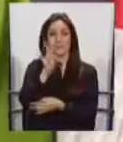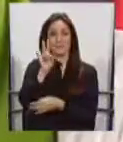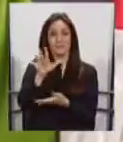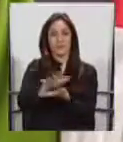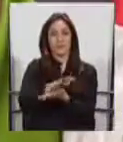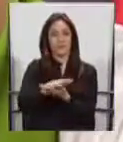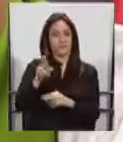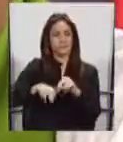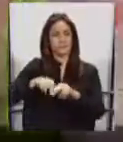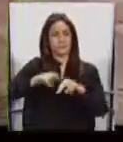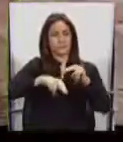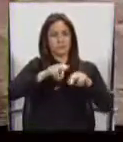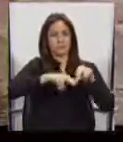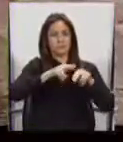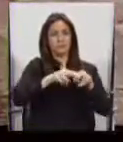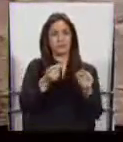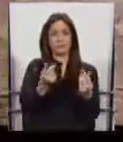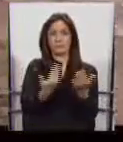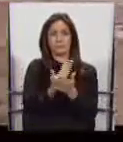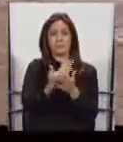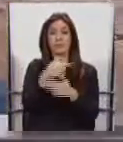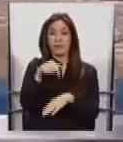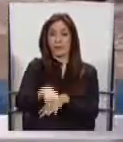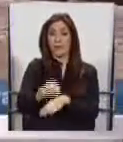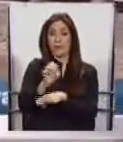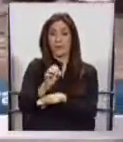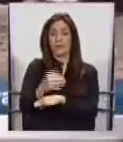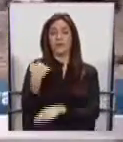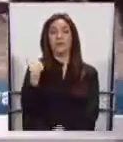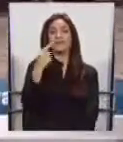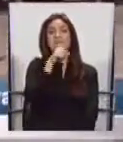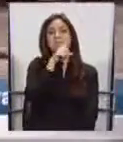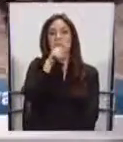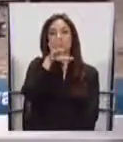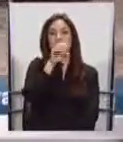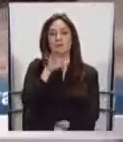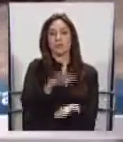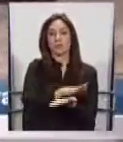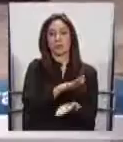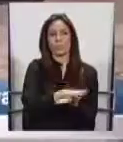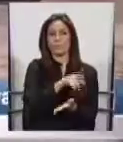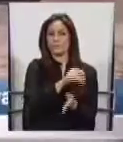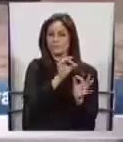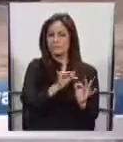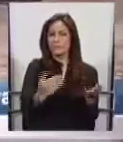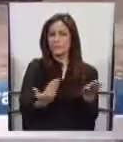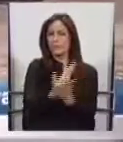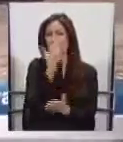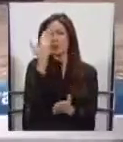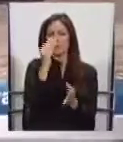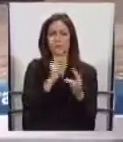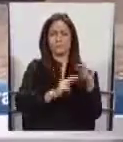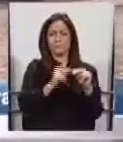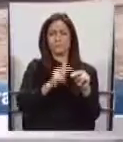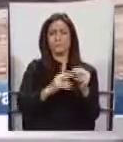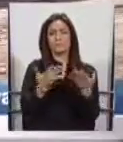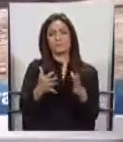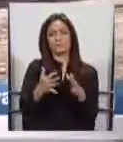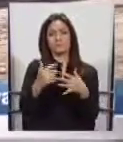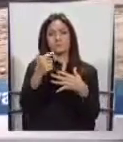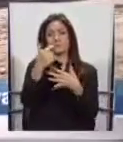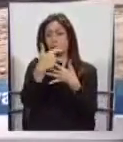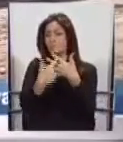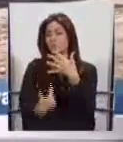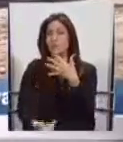Vamos a dejar al país 150 escuelas de estas definitivas y unas centenas